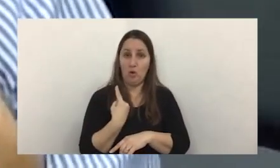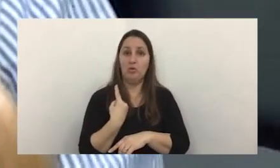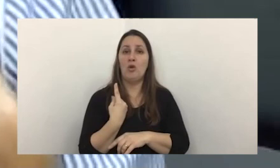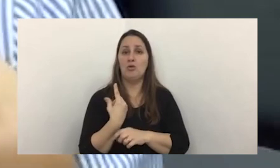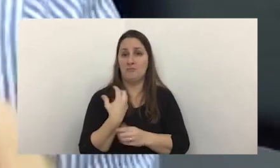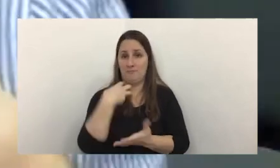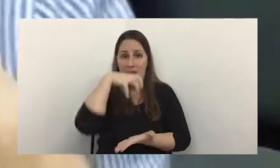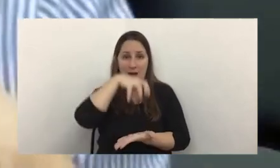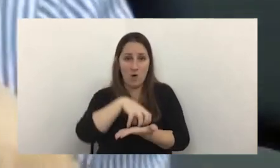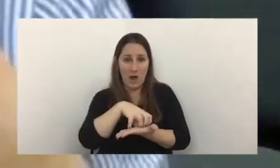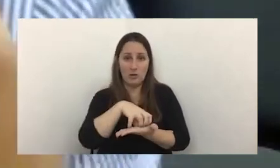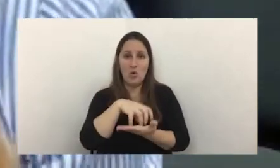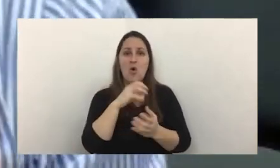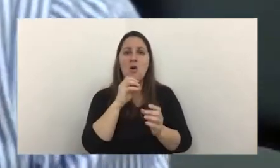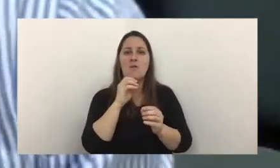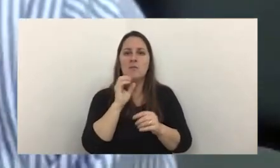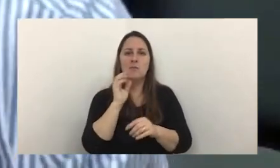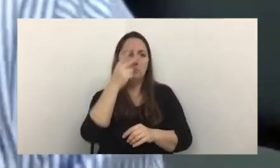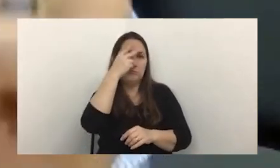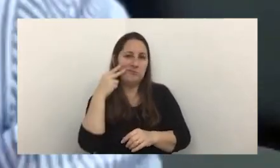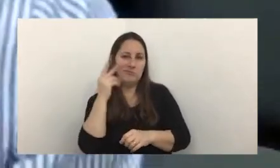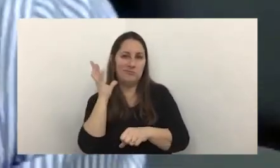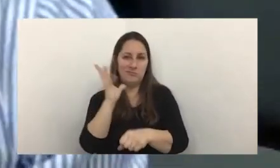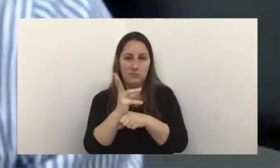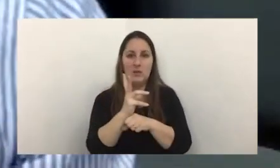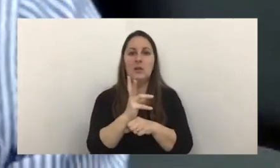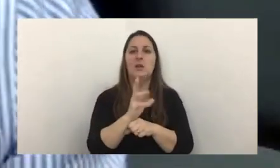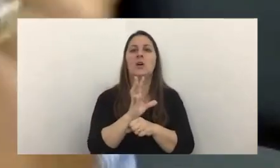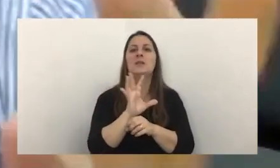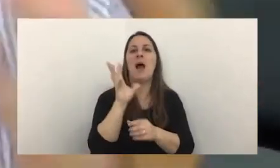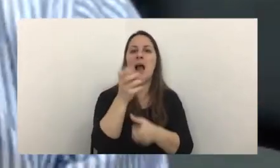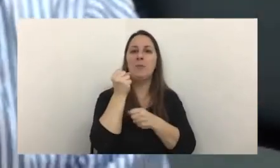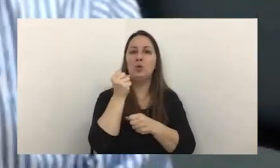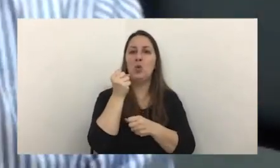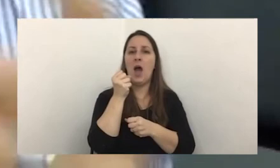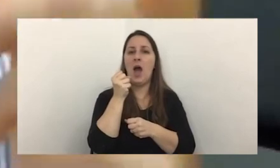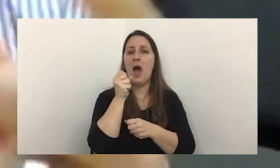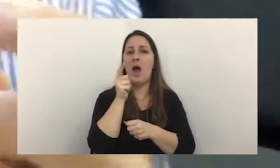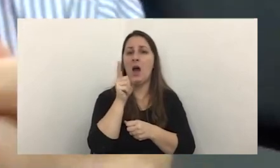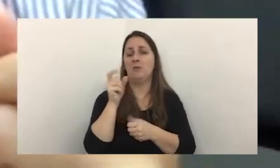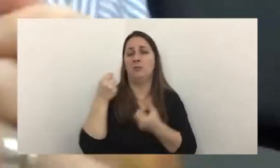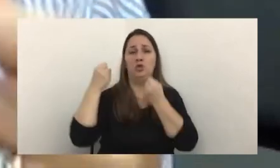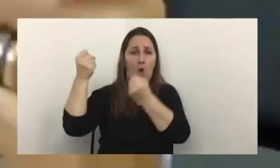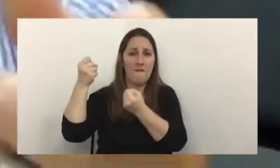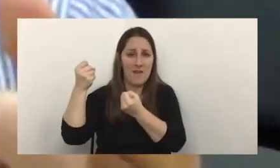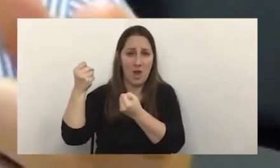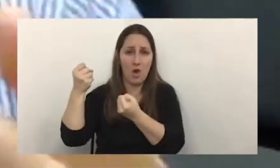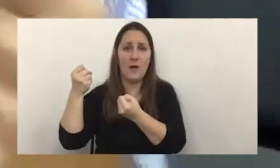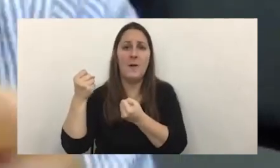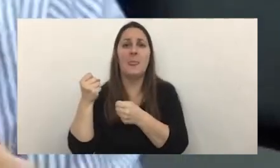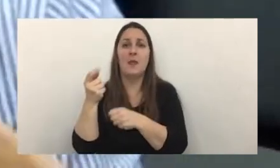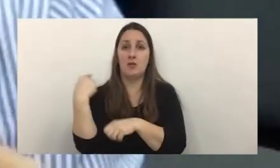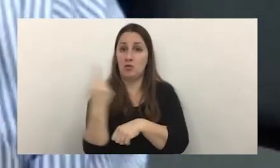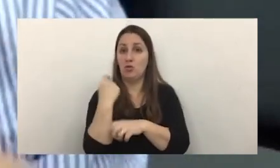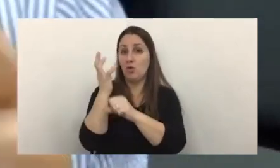laboratorio hiciéramos un hackeo ético se llama con captura de trofeo y es algo simulado y robáramos